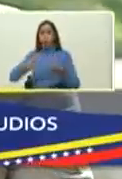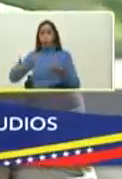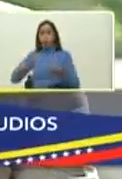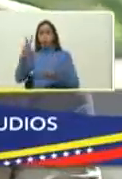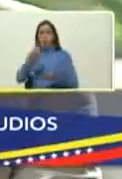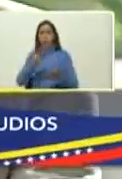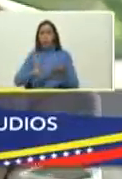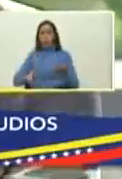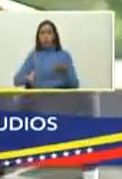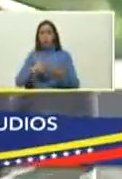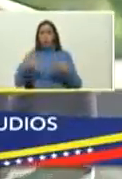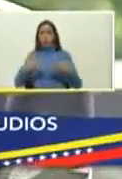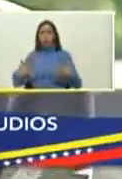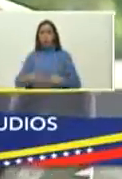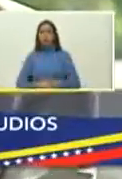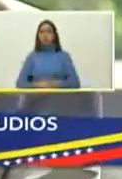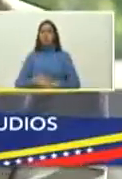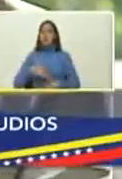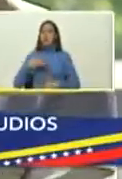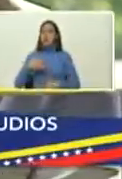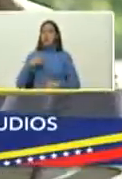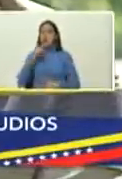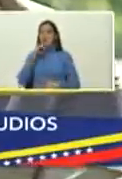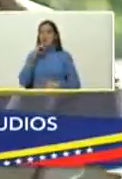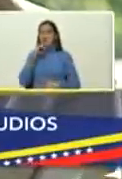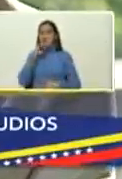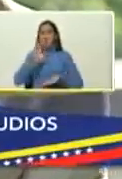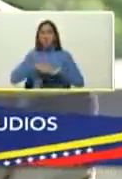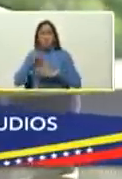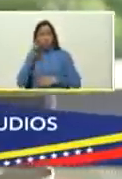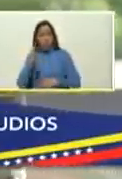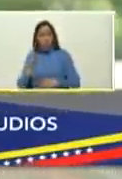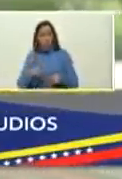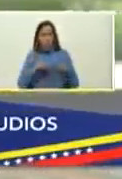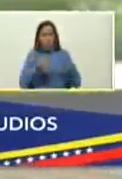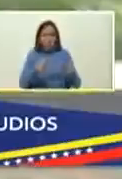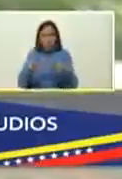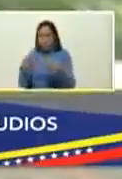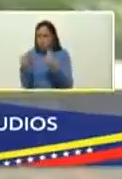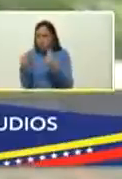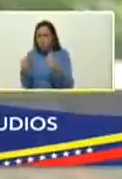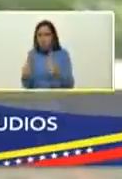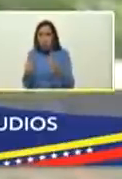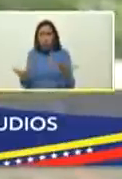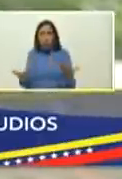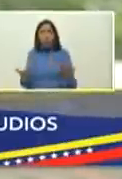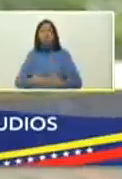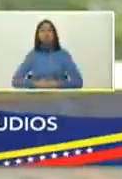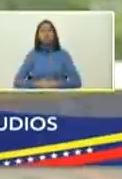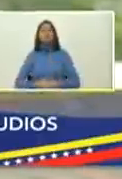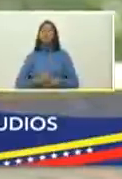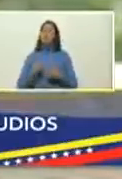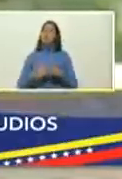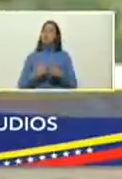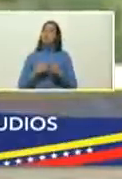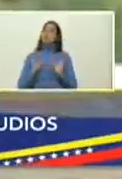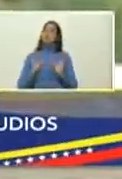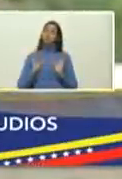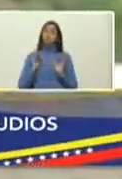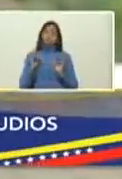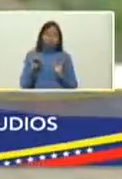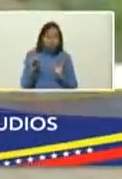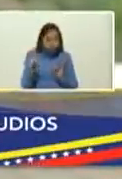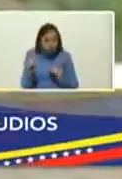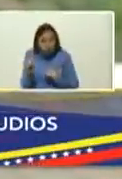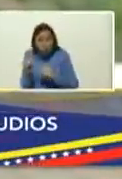literaturas así que yo me siento un poco envidioso porque veo tantos premiados acá que bueno voy a ver si me pongo cerca a ver